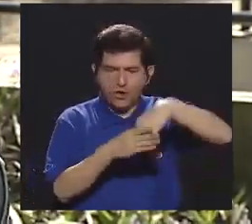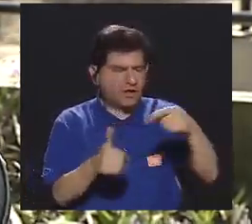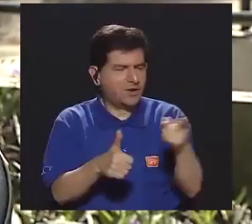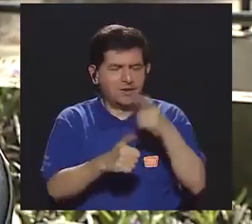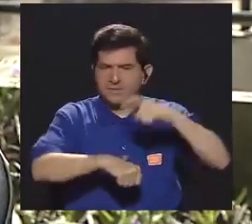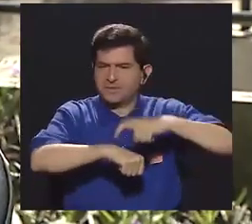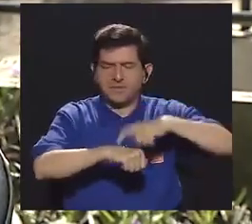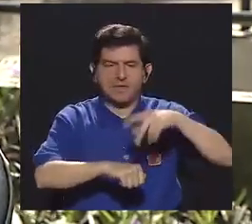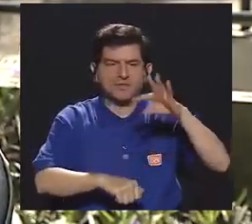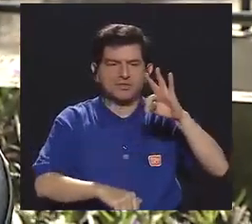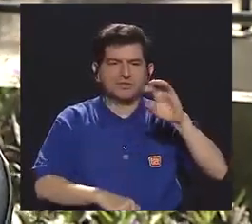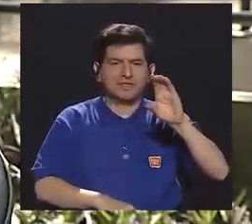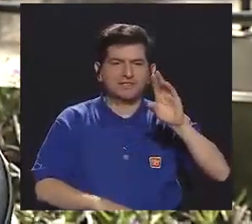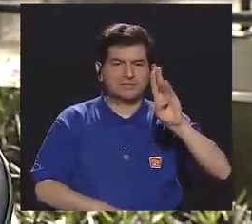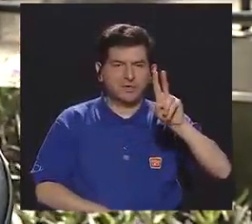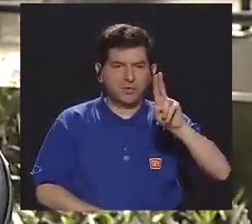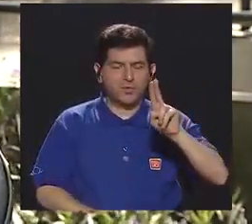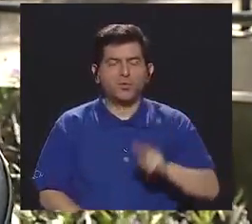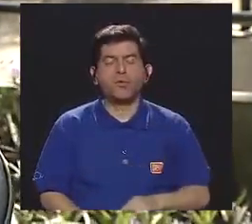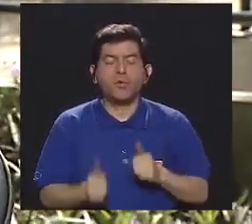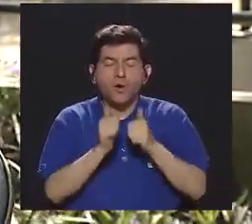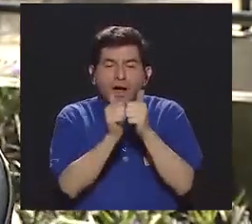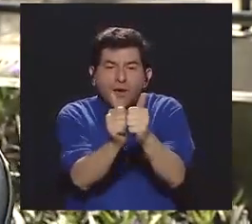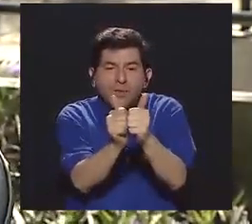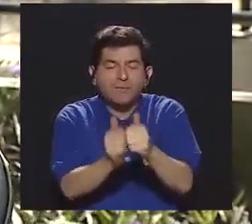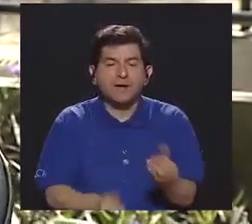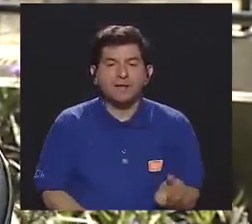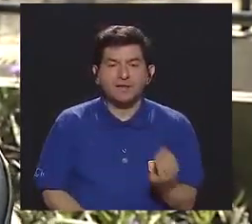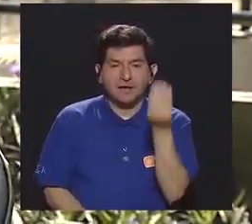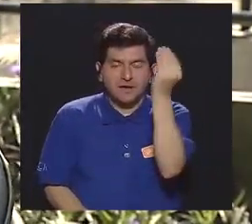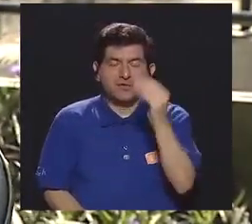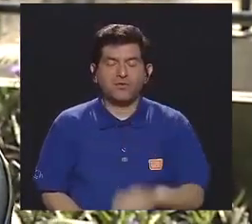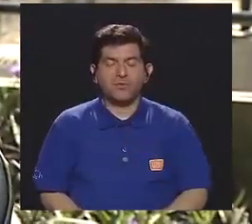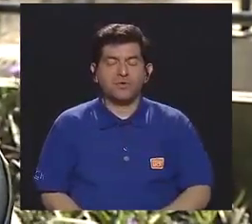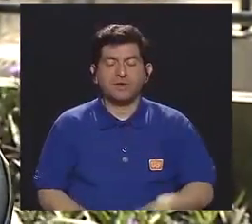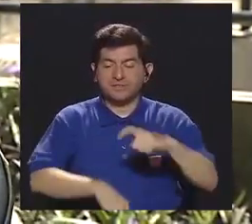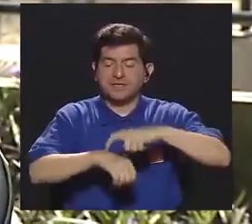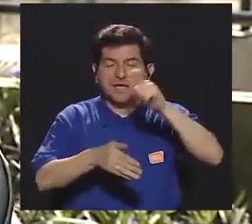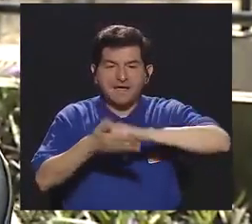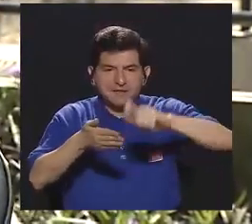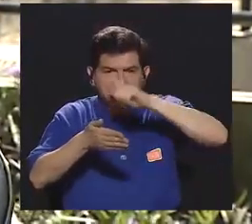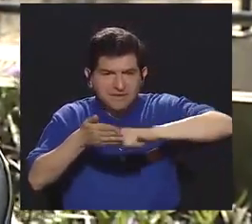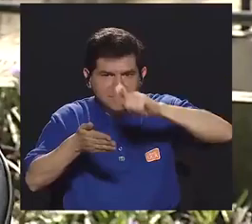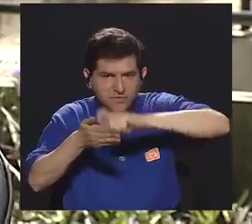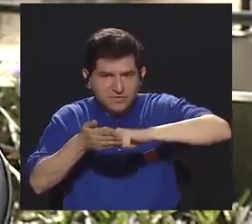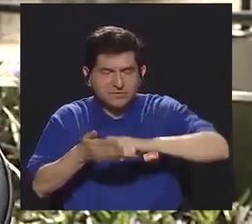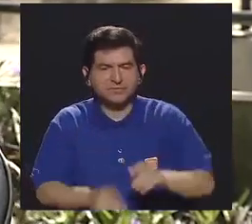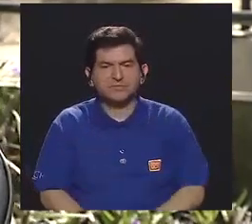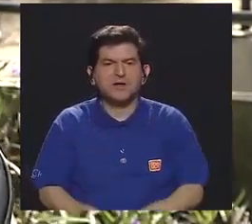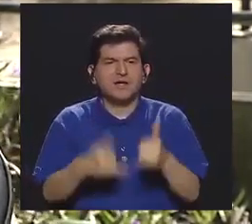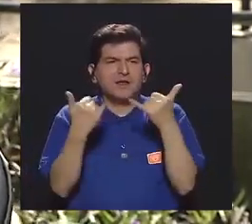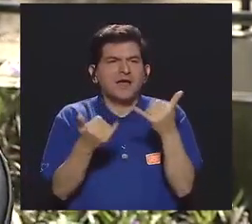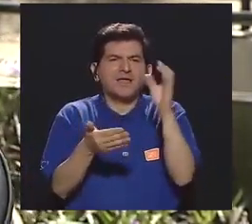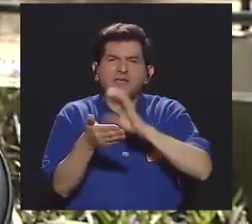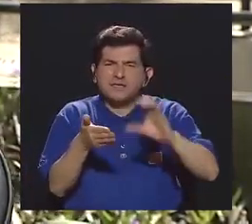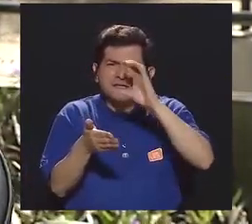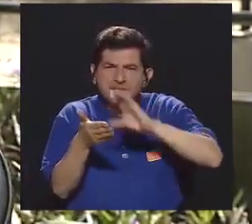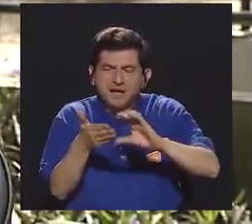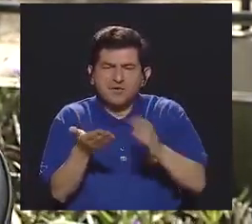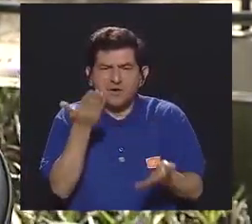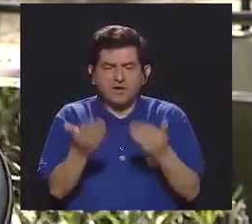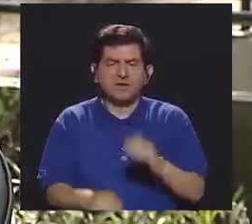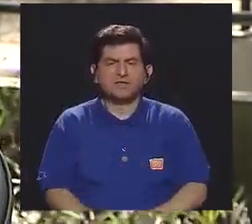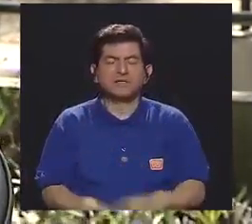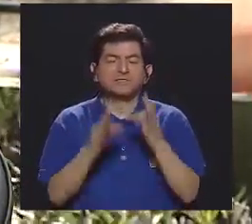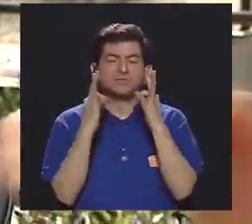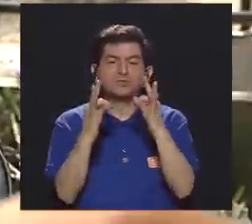contemplado inicialmente en el TCU, fue acompañamiento a los muchachos en edades escolares y, digamos, ya de colegio,